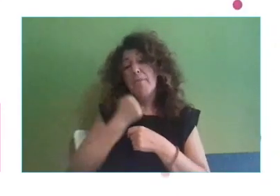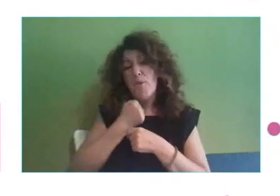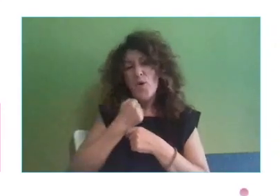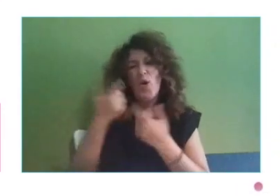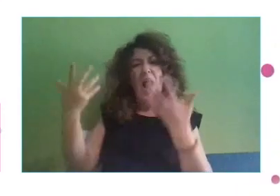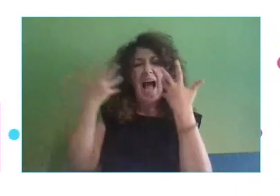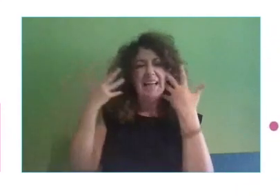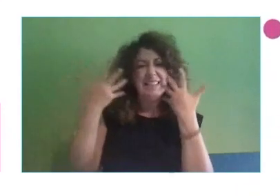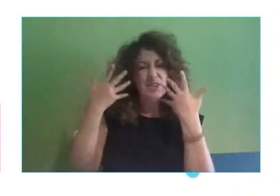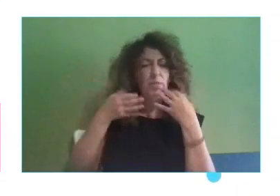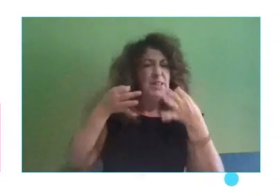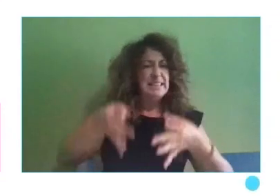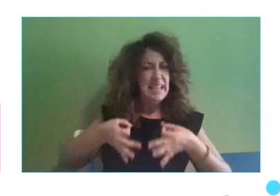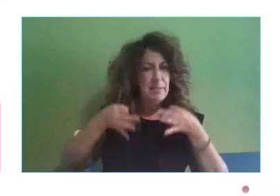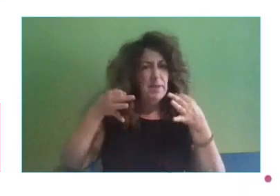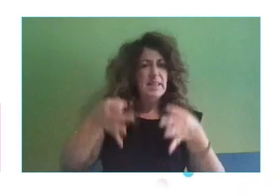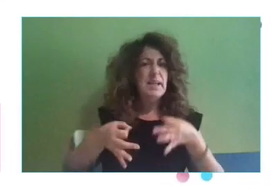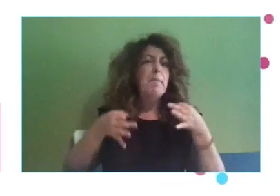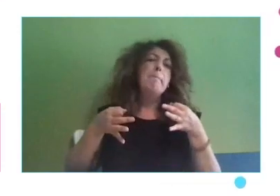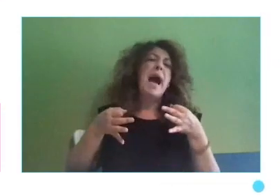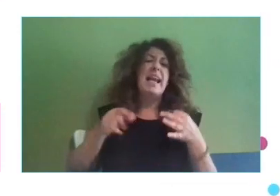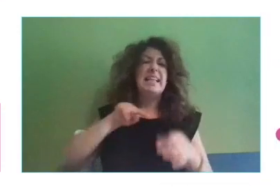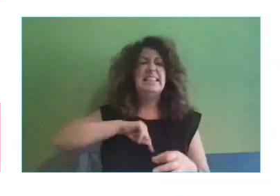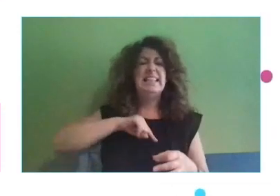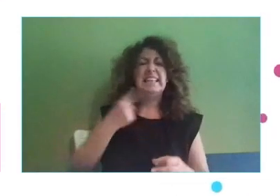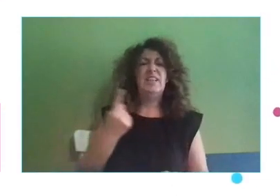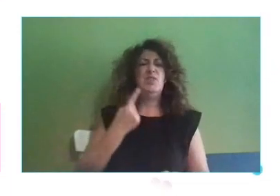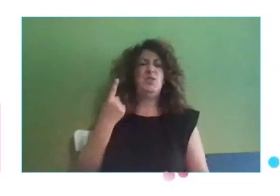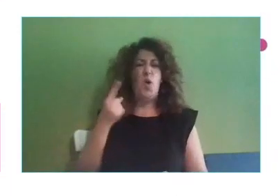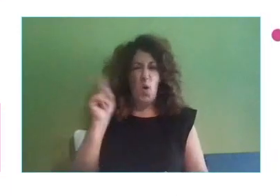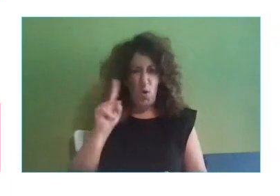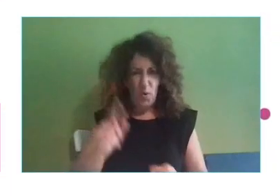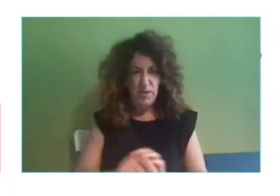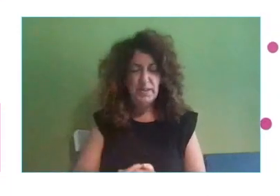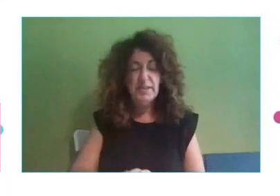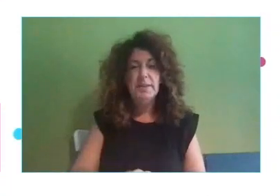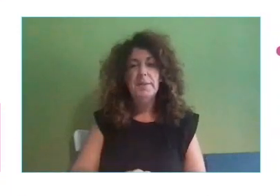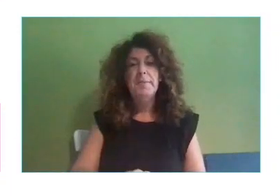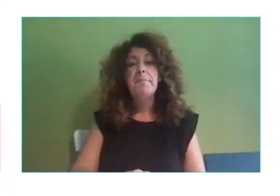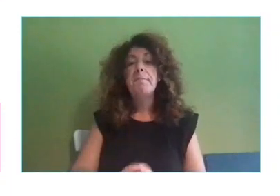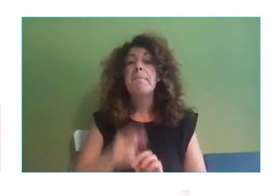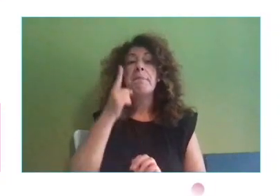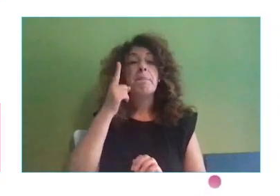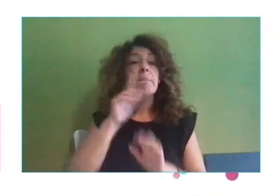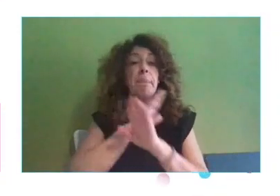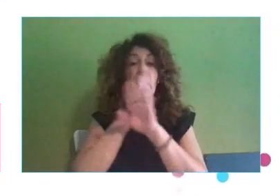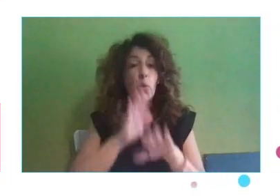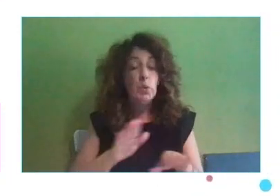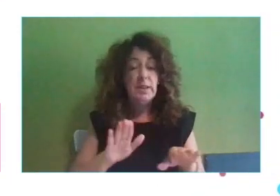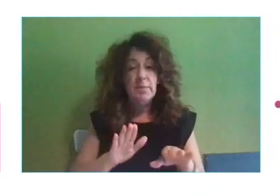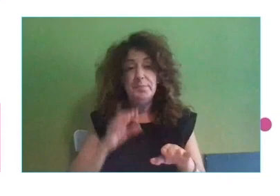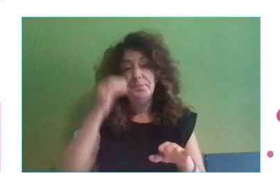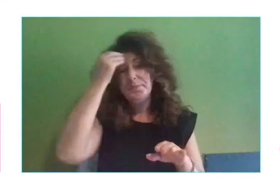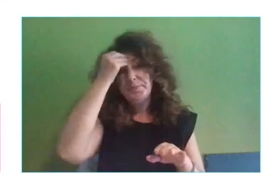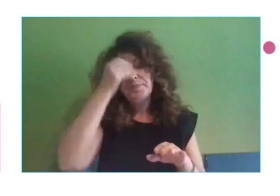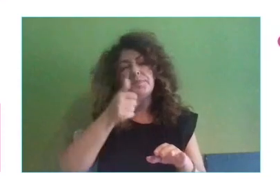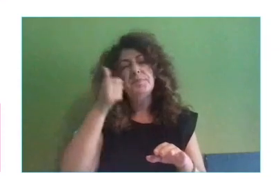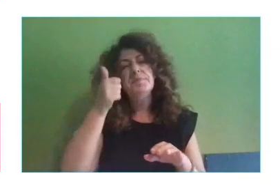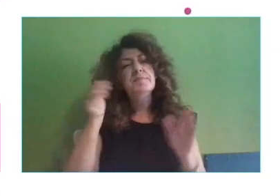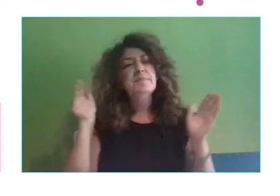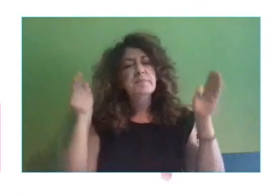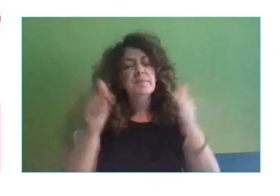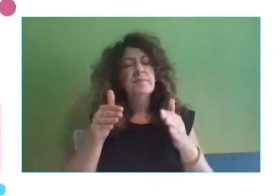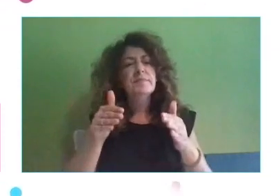queden solos. Y ya por último, yo creo que más enfocado a lo que estamos hablando